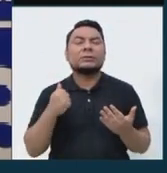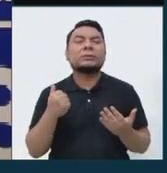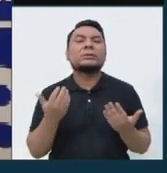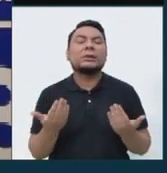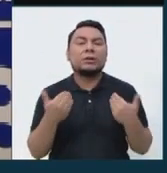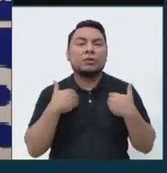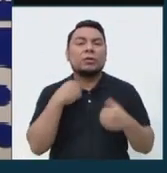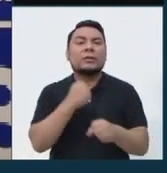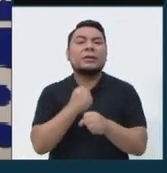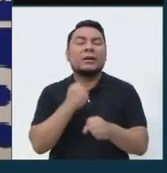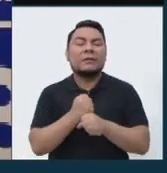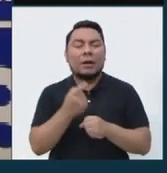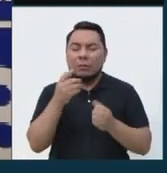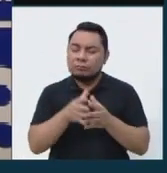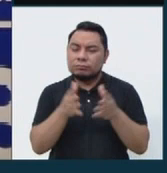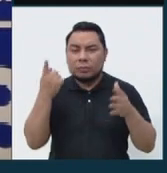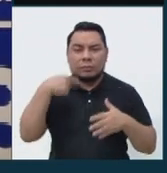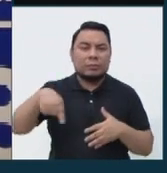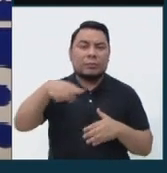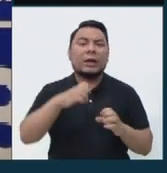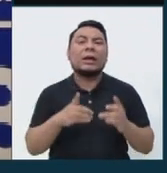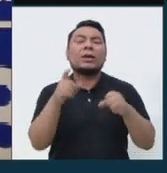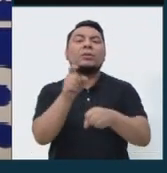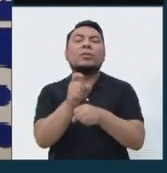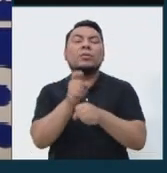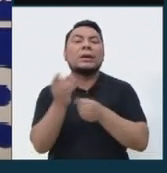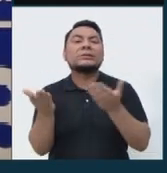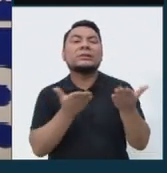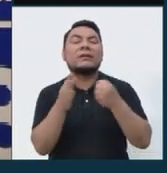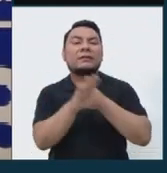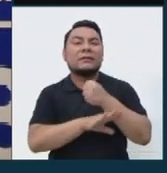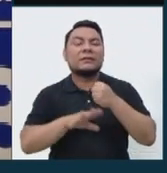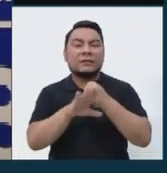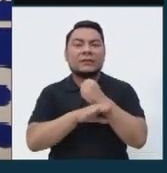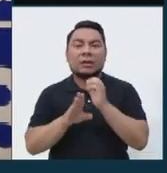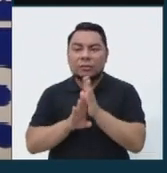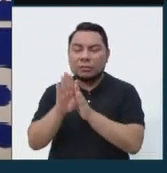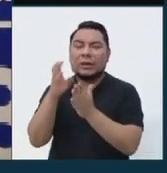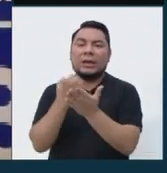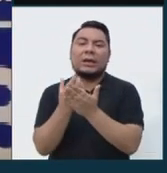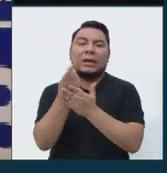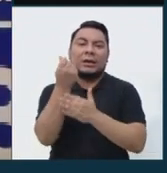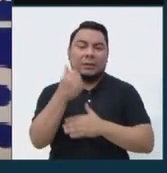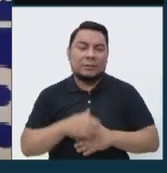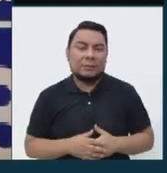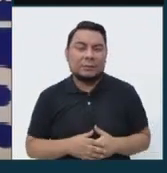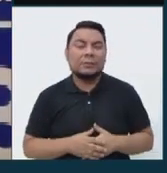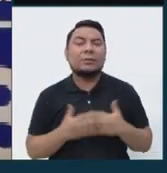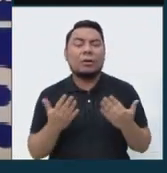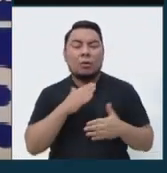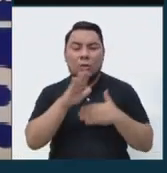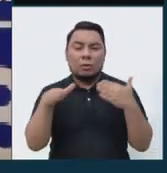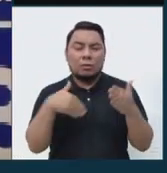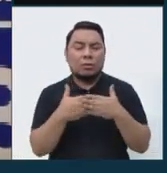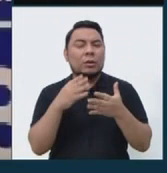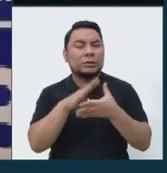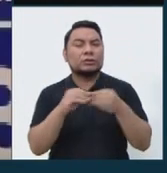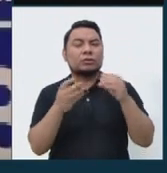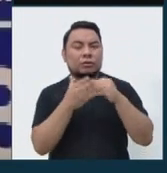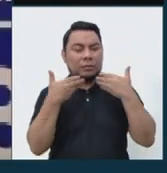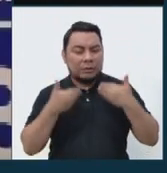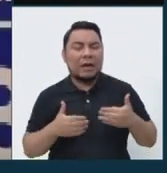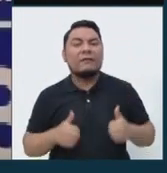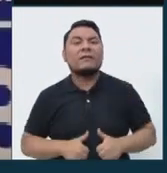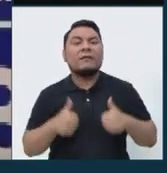Yo trabajaré bastante por la educación, por los servicios básicos, por la reactivación económica. Es toda una historia de vida,